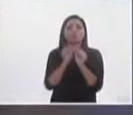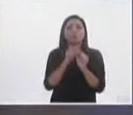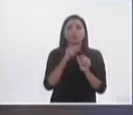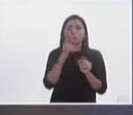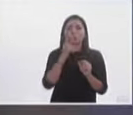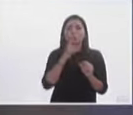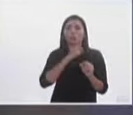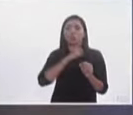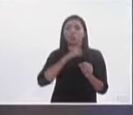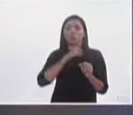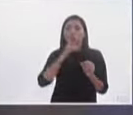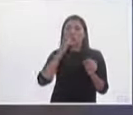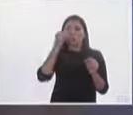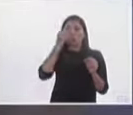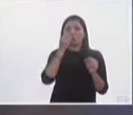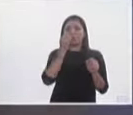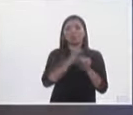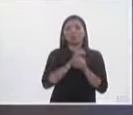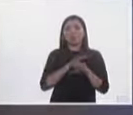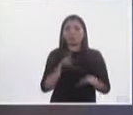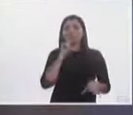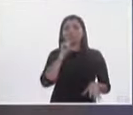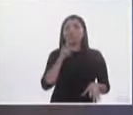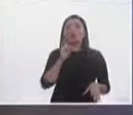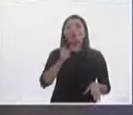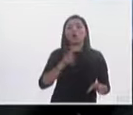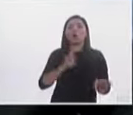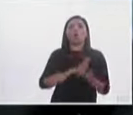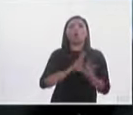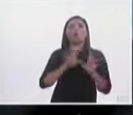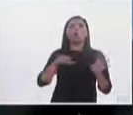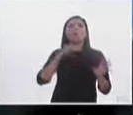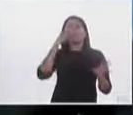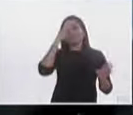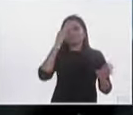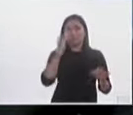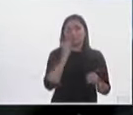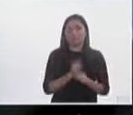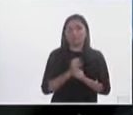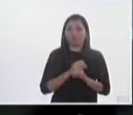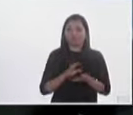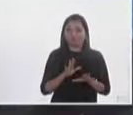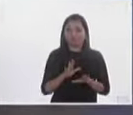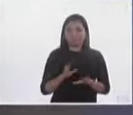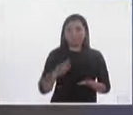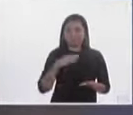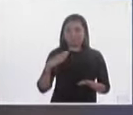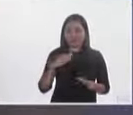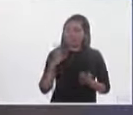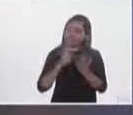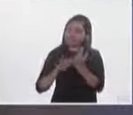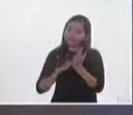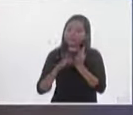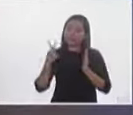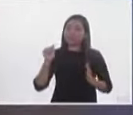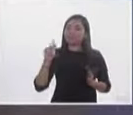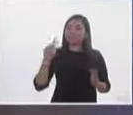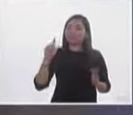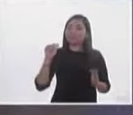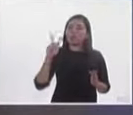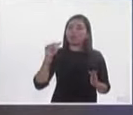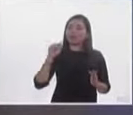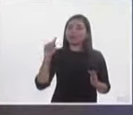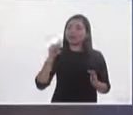un optimista desinformado sino un pesimista informado bueno pues leemos Paula Vázquez comenta sobre